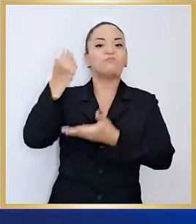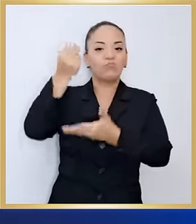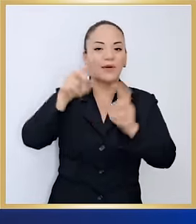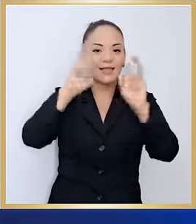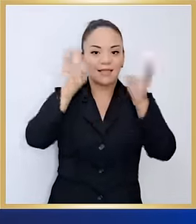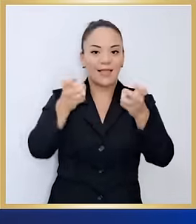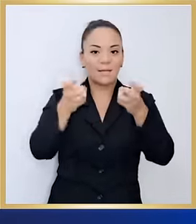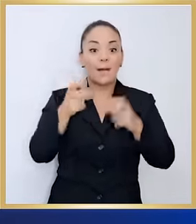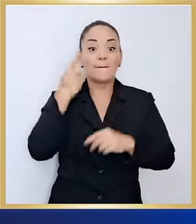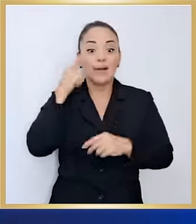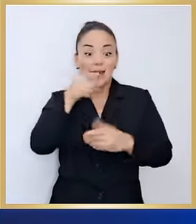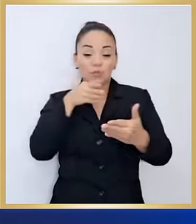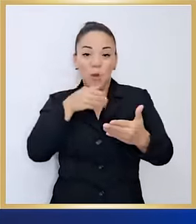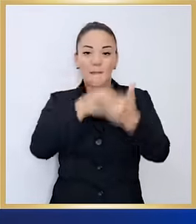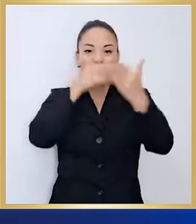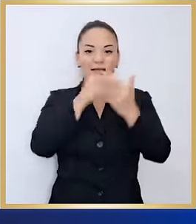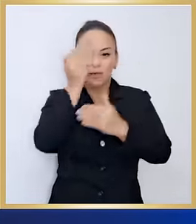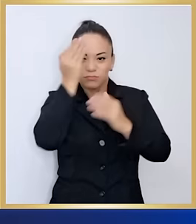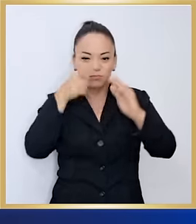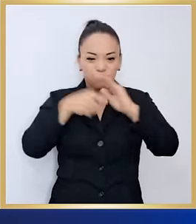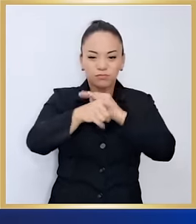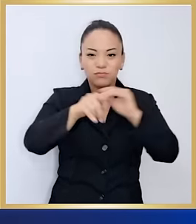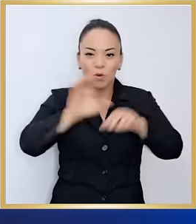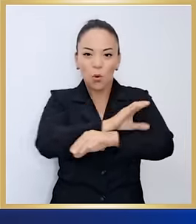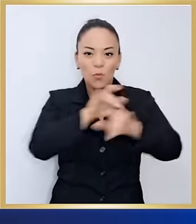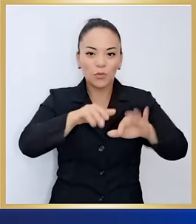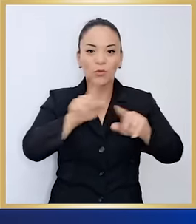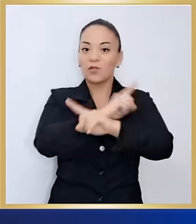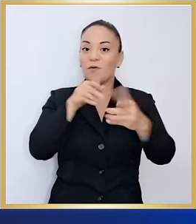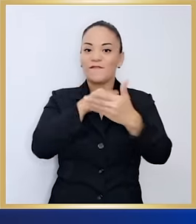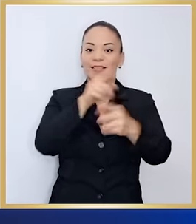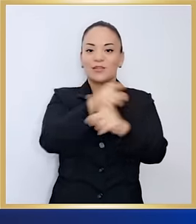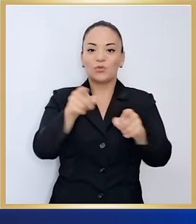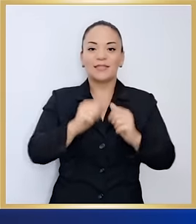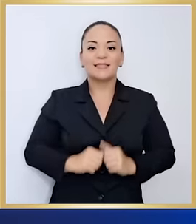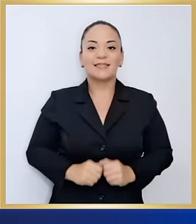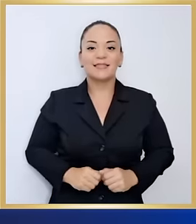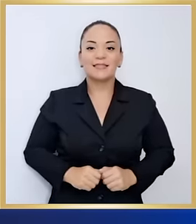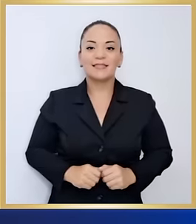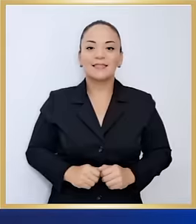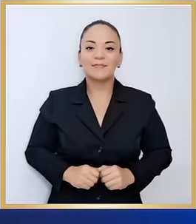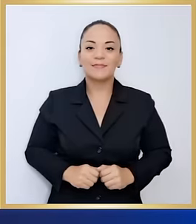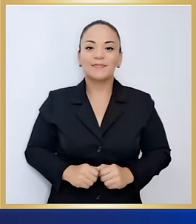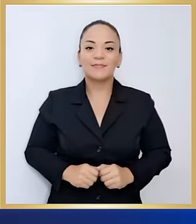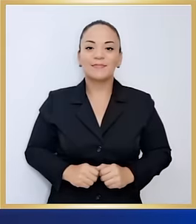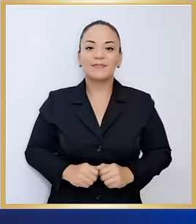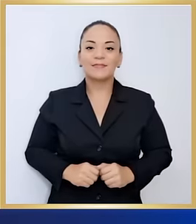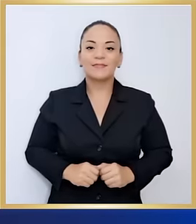antes en Costa Rica para que estas amenazas de todos los días no lo afecten a usted.